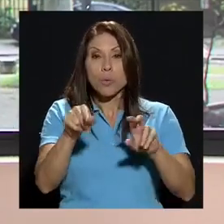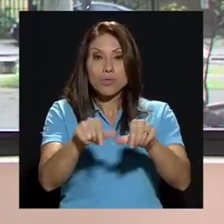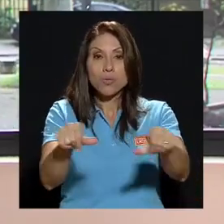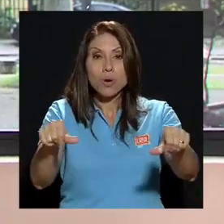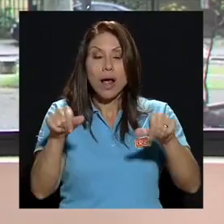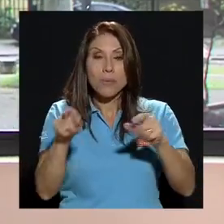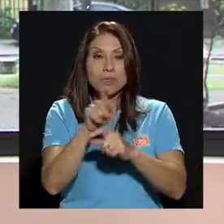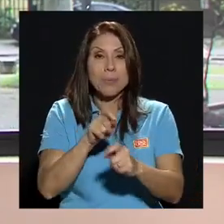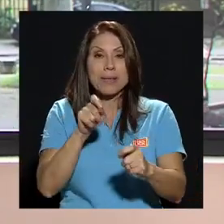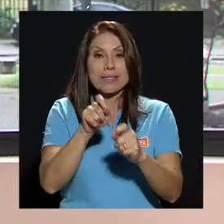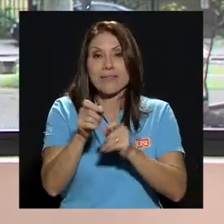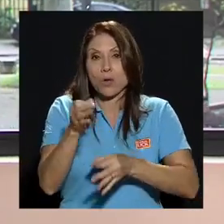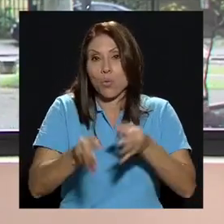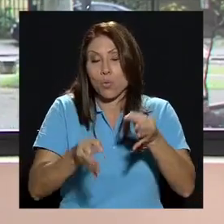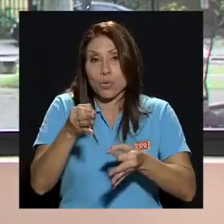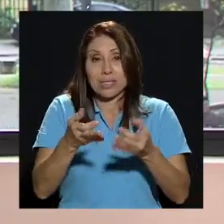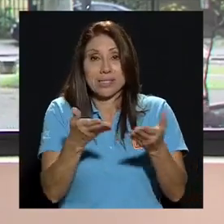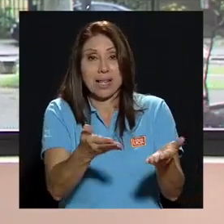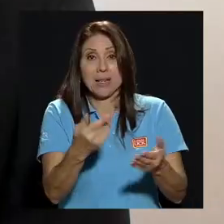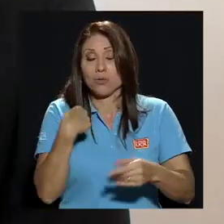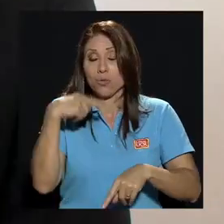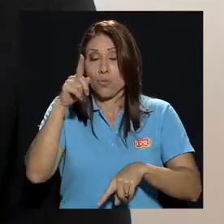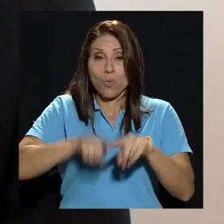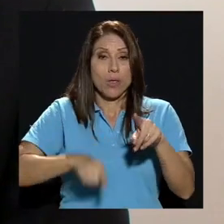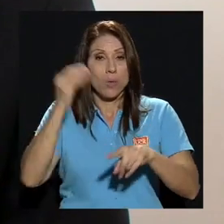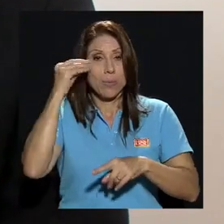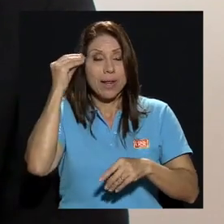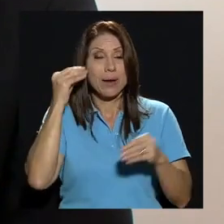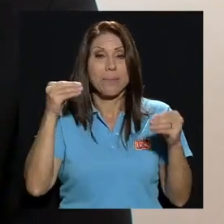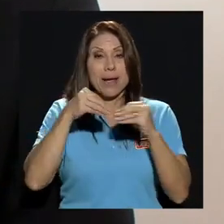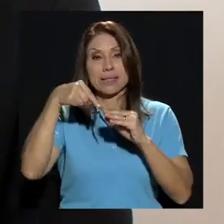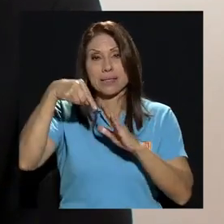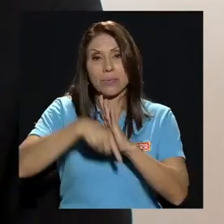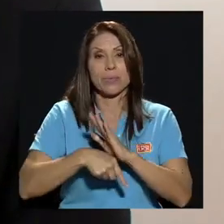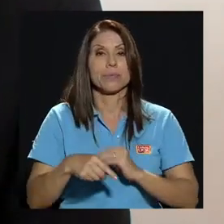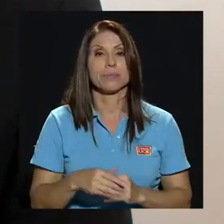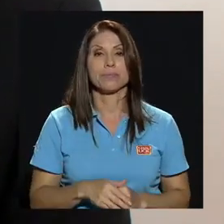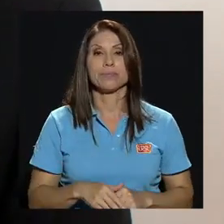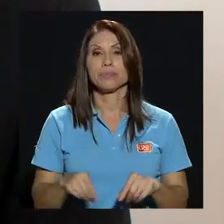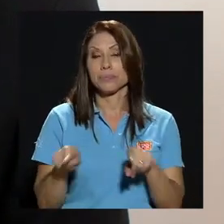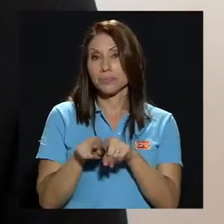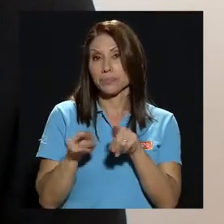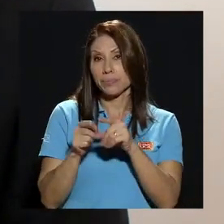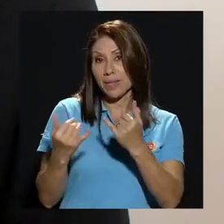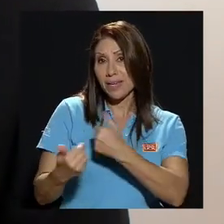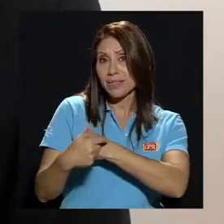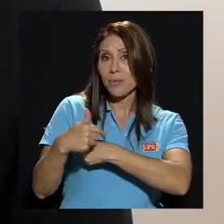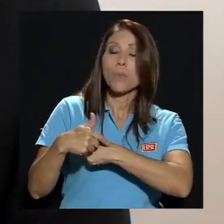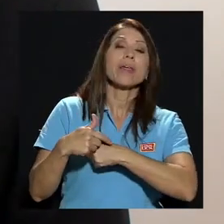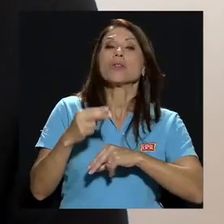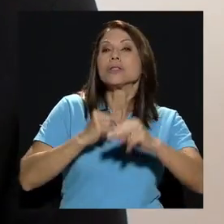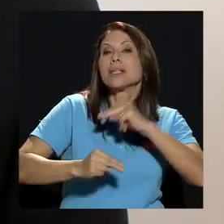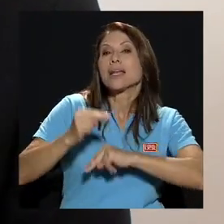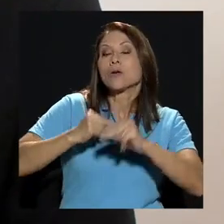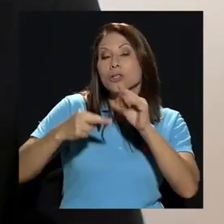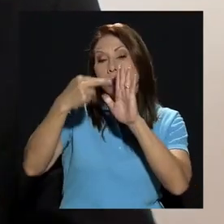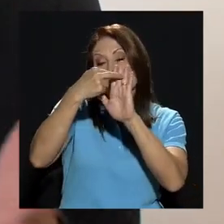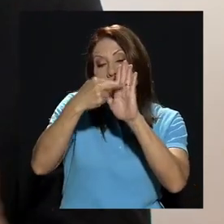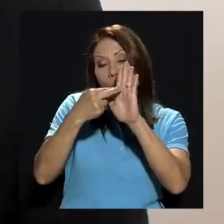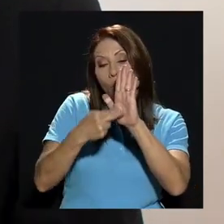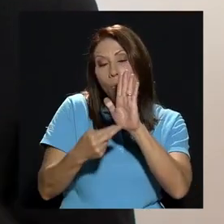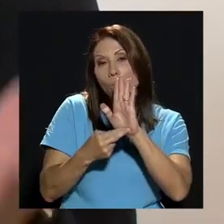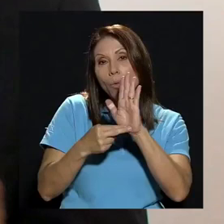meterme y no podría pues opinar más allá Donald también en este momento se está negociando la convención colectiva de la universidad